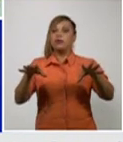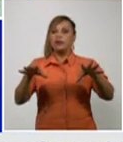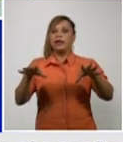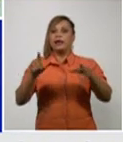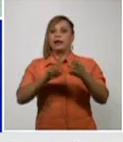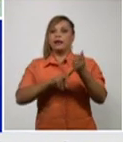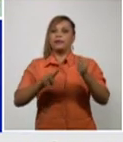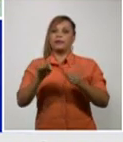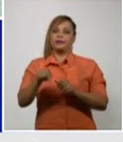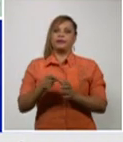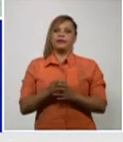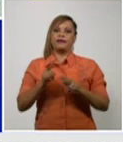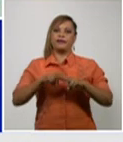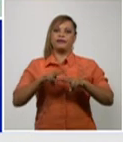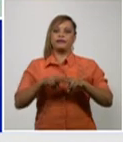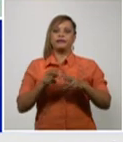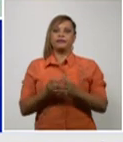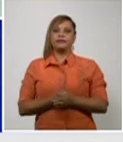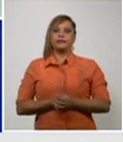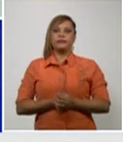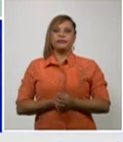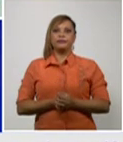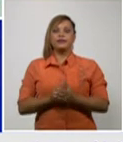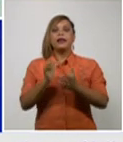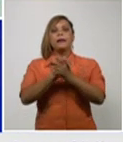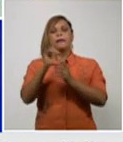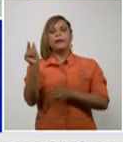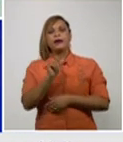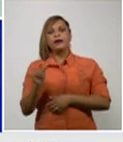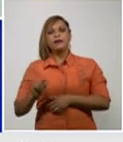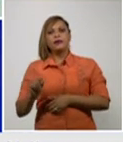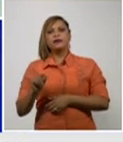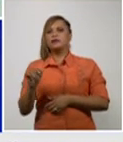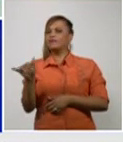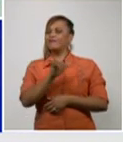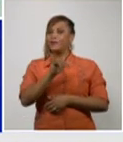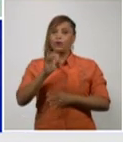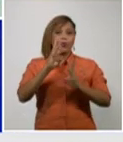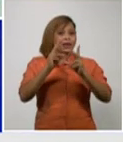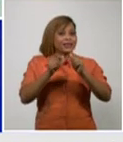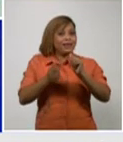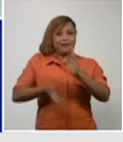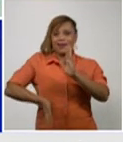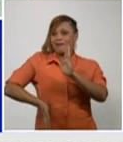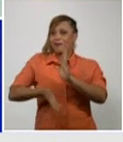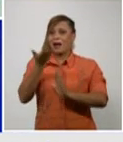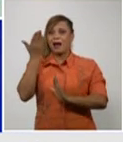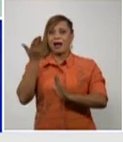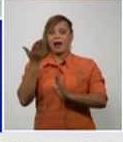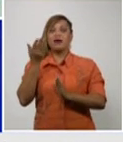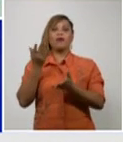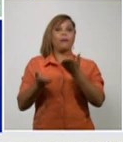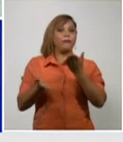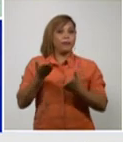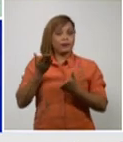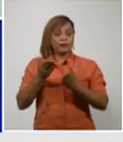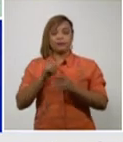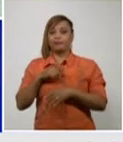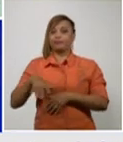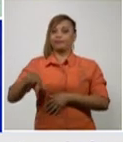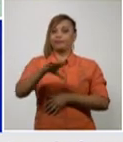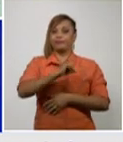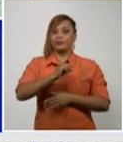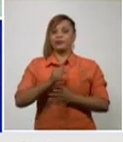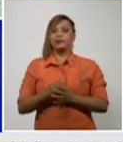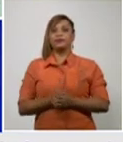Mayabeque igualmente diagnostica una cifra muy elevada para el comportamiento que estaba teniendo